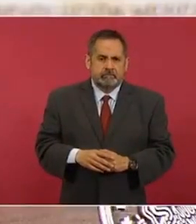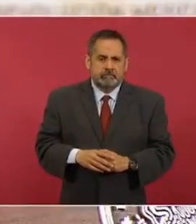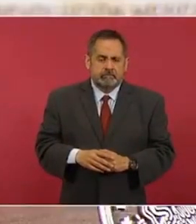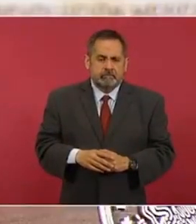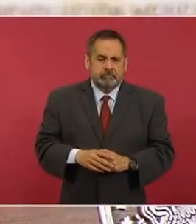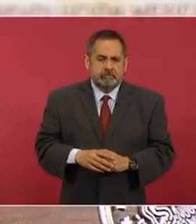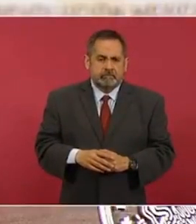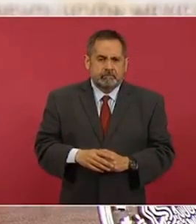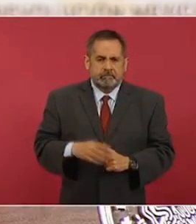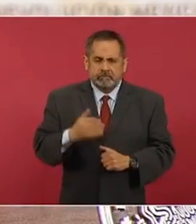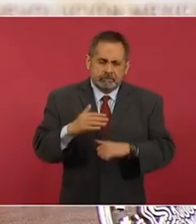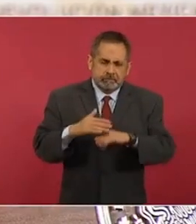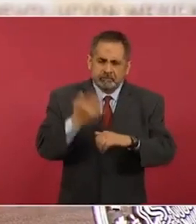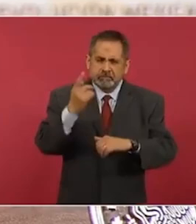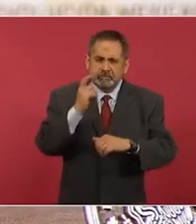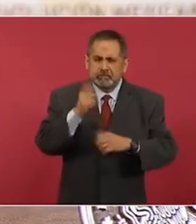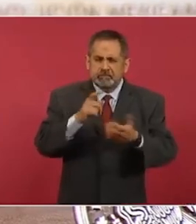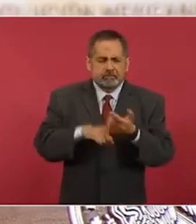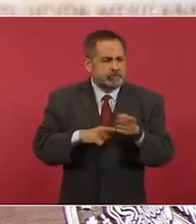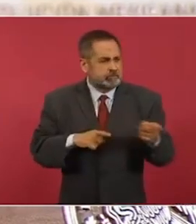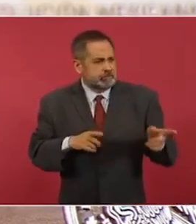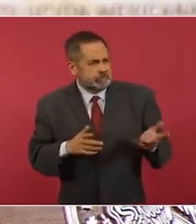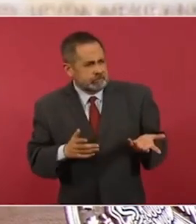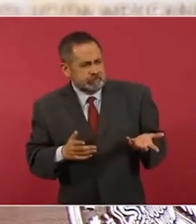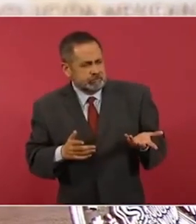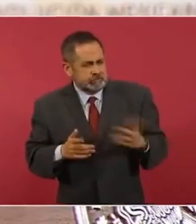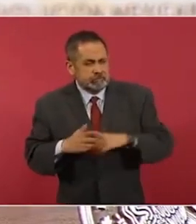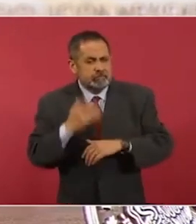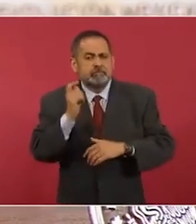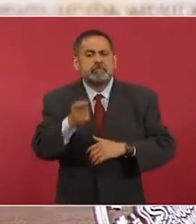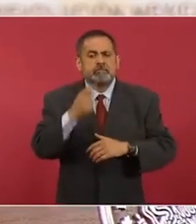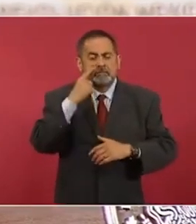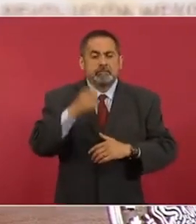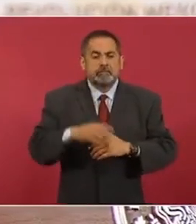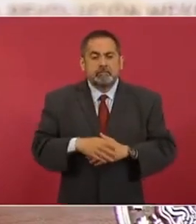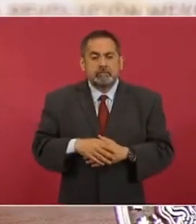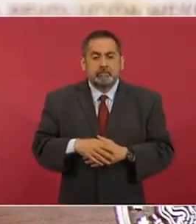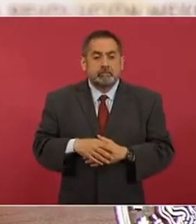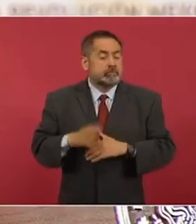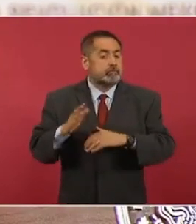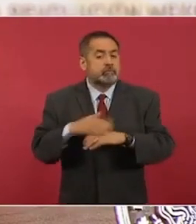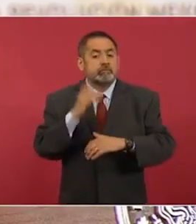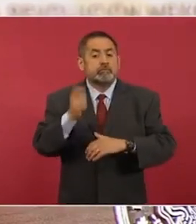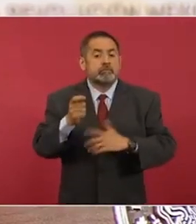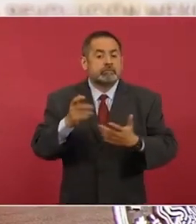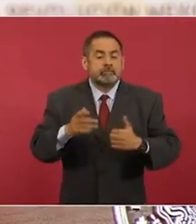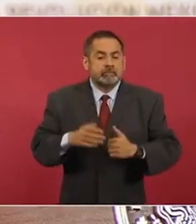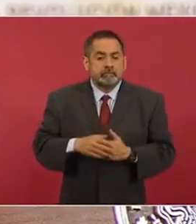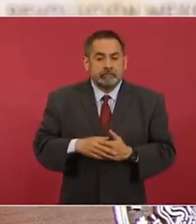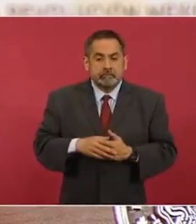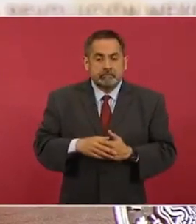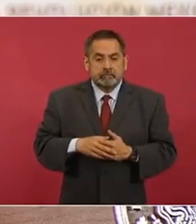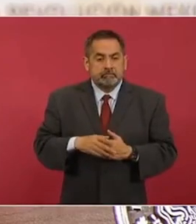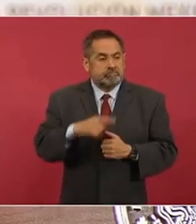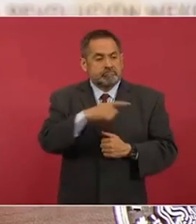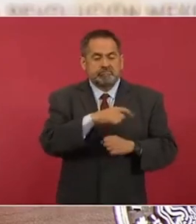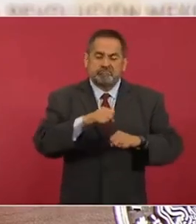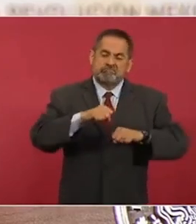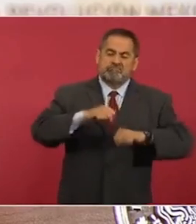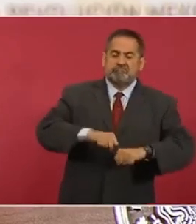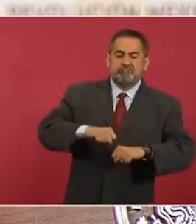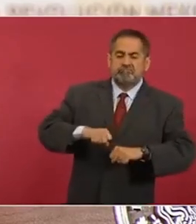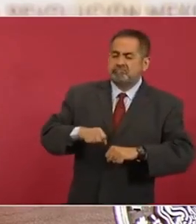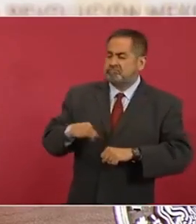Y por qué esa actitud, porque actuaban con mucha prepotencia y